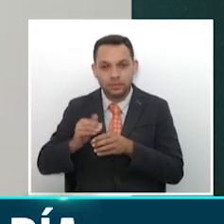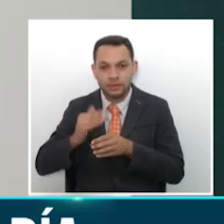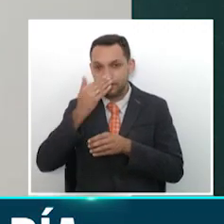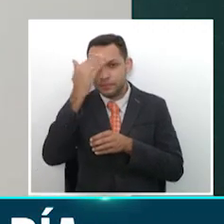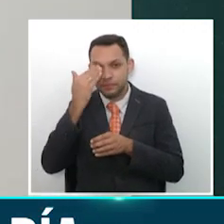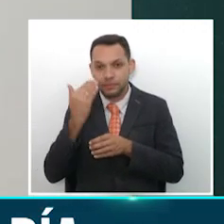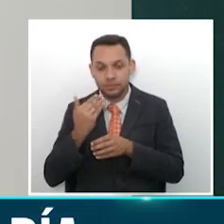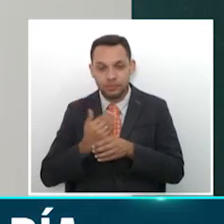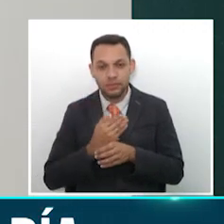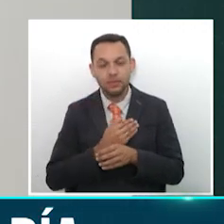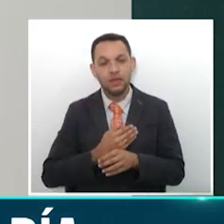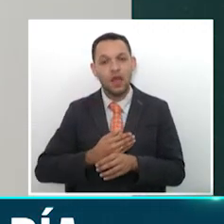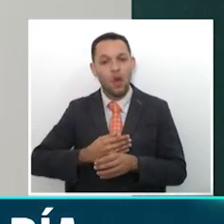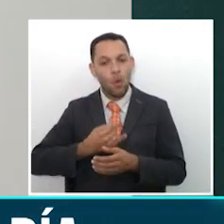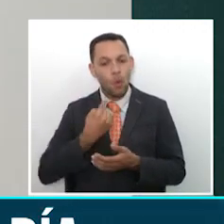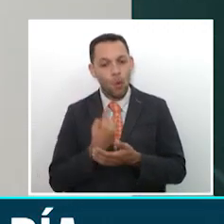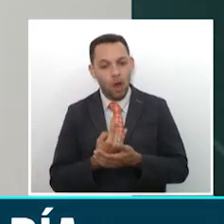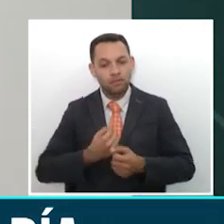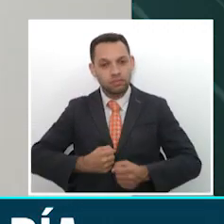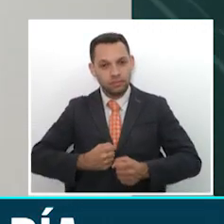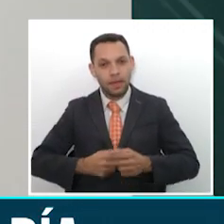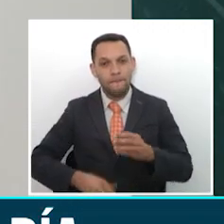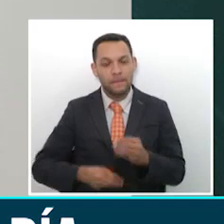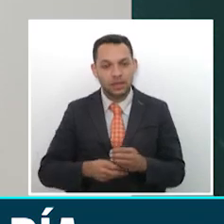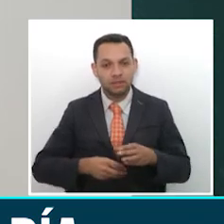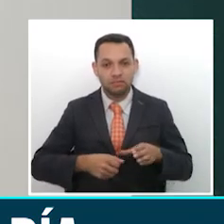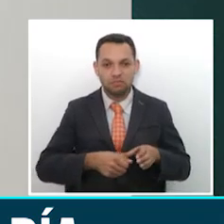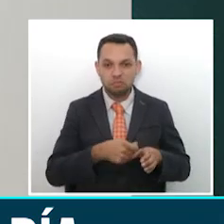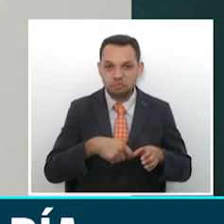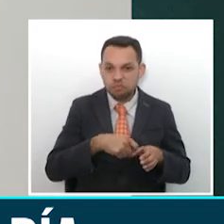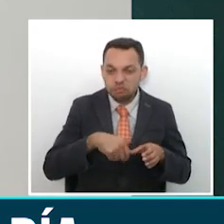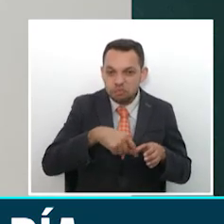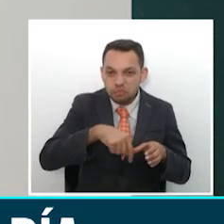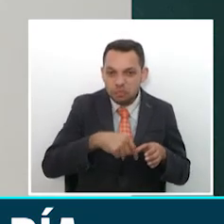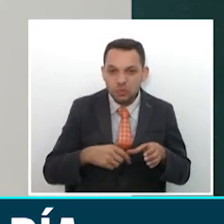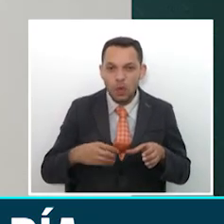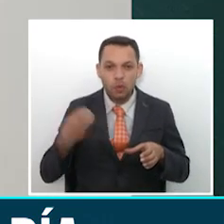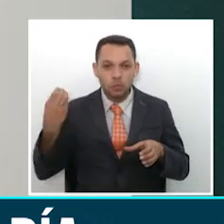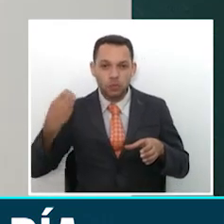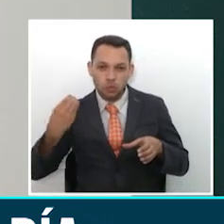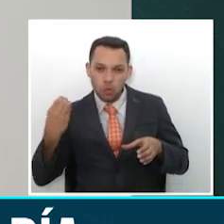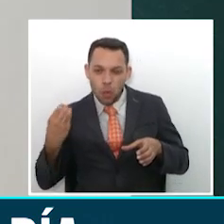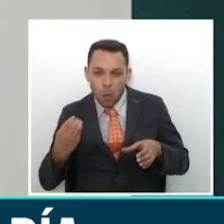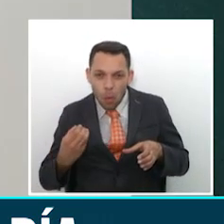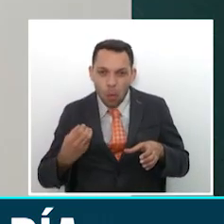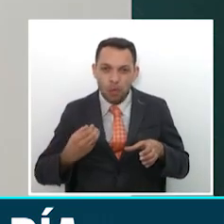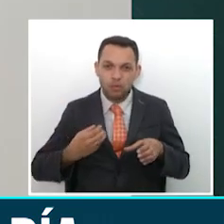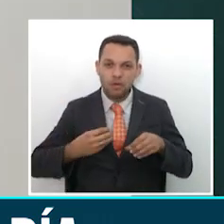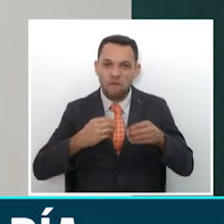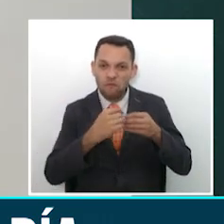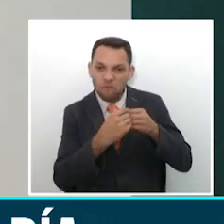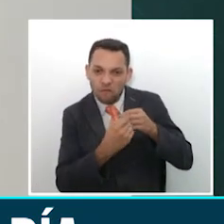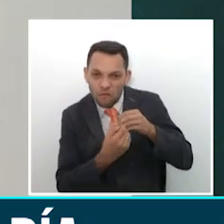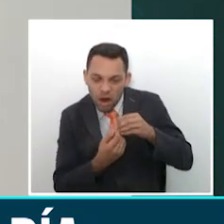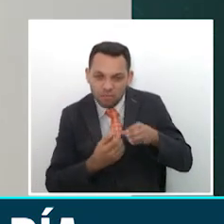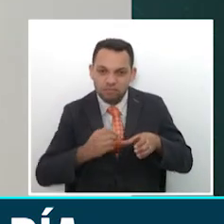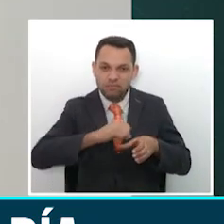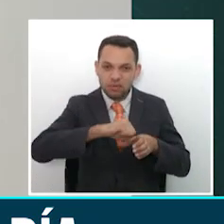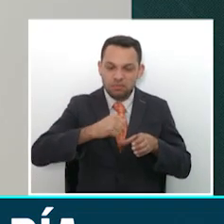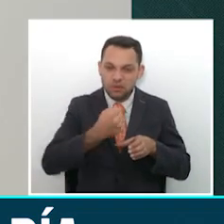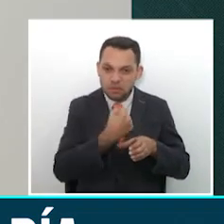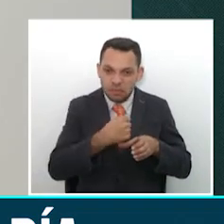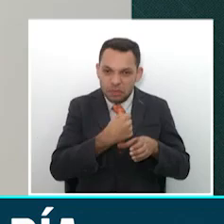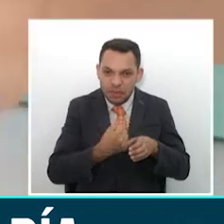hidratantes y también las mascarillas caseras. Podemos preparar de yogur, con fresas frijuradas, podemos aplicar de